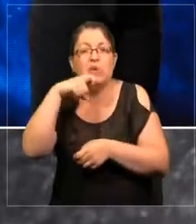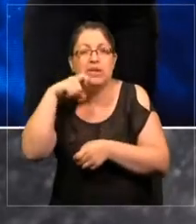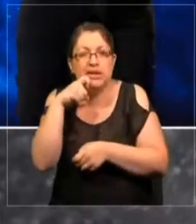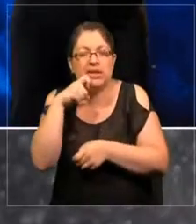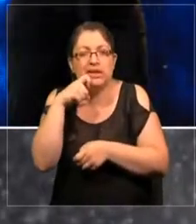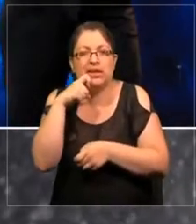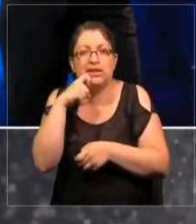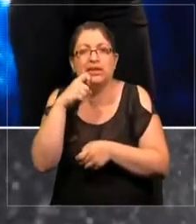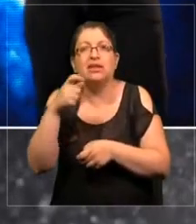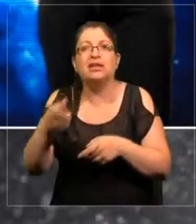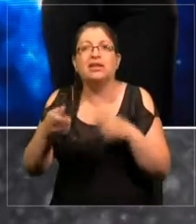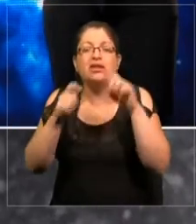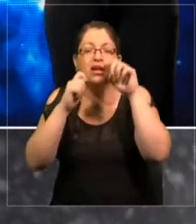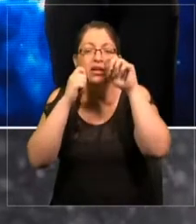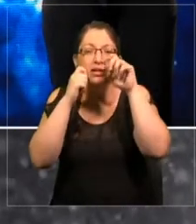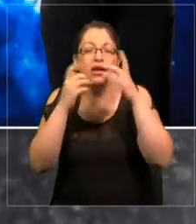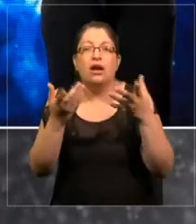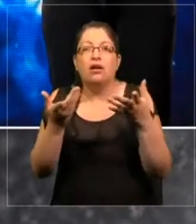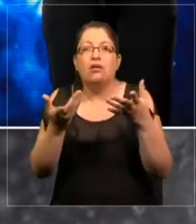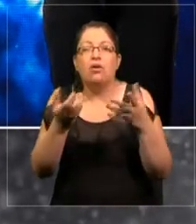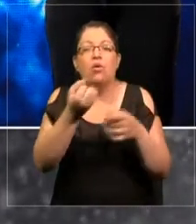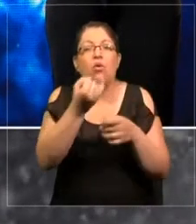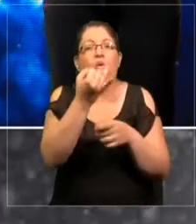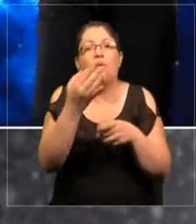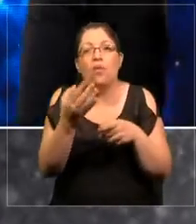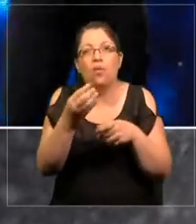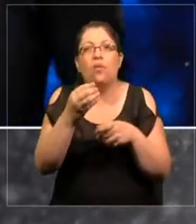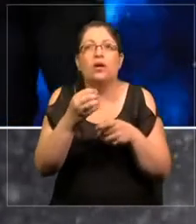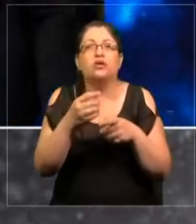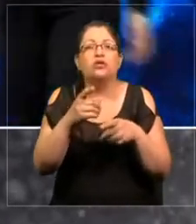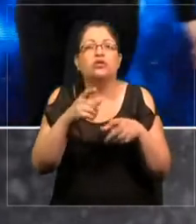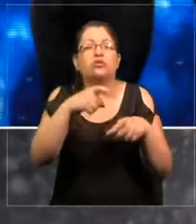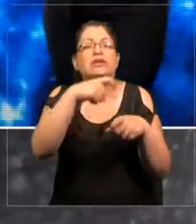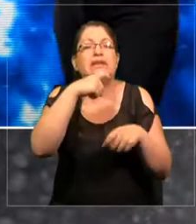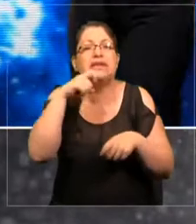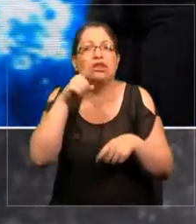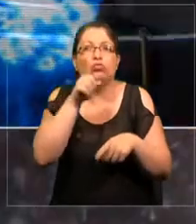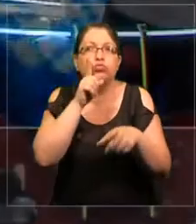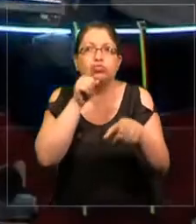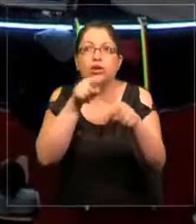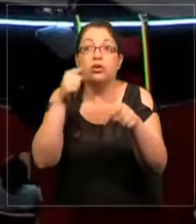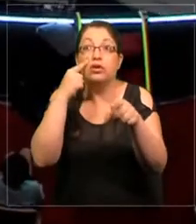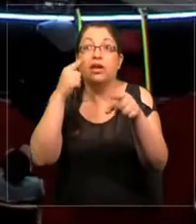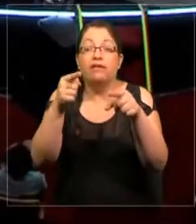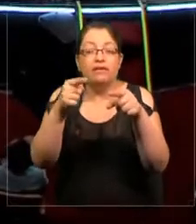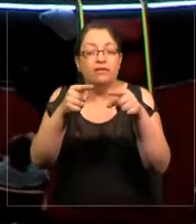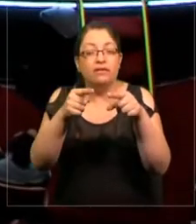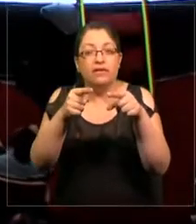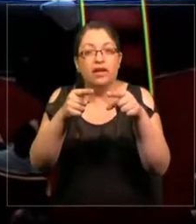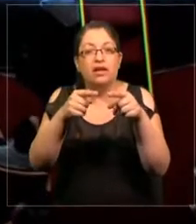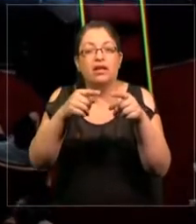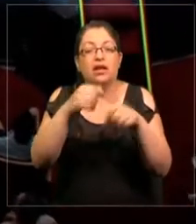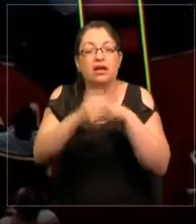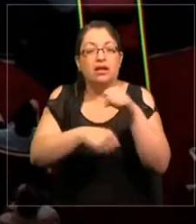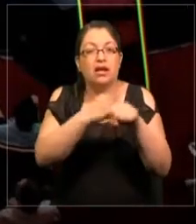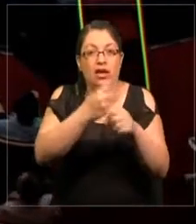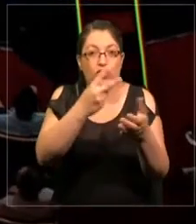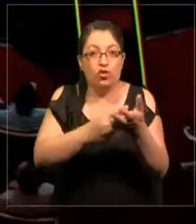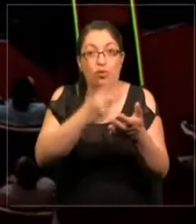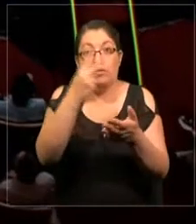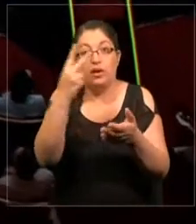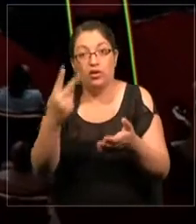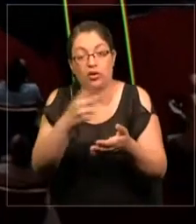designa cuántas sequías usted tiene, y pueden ver aquí que es desde el 2002